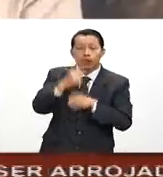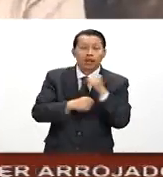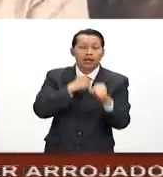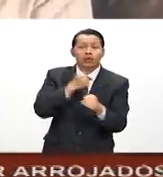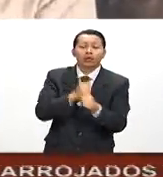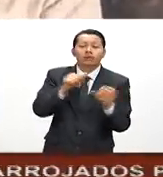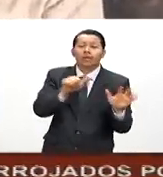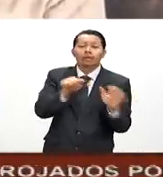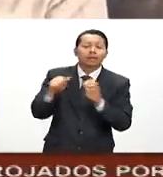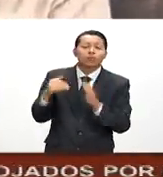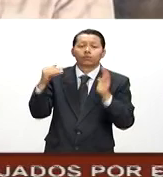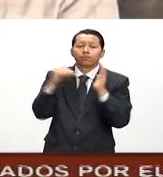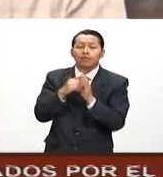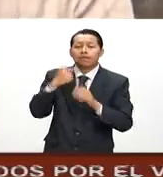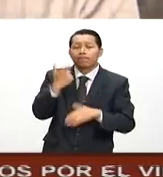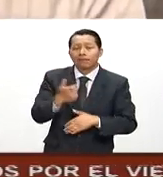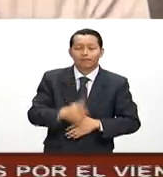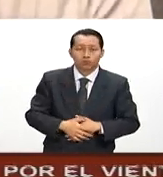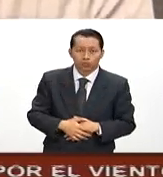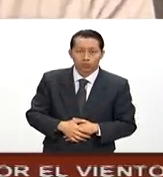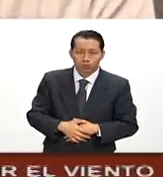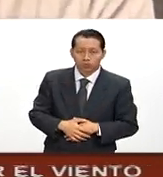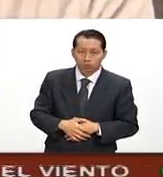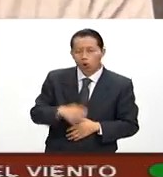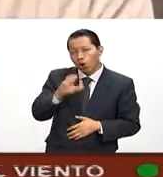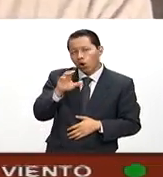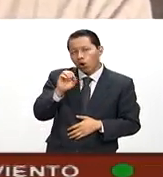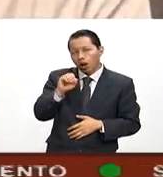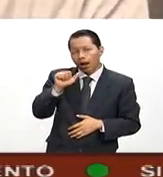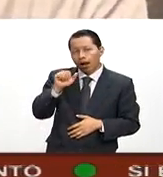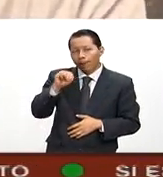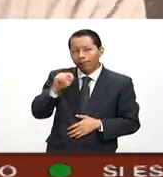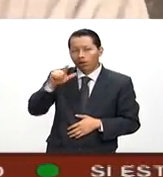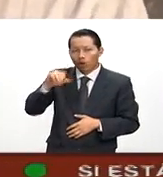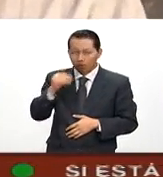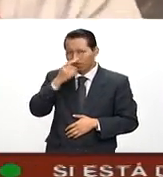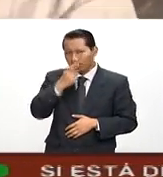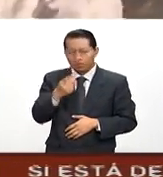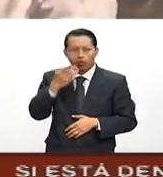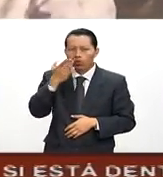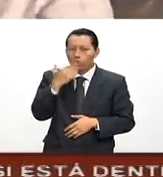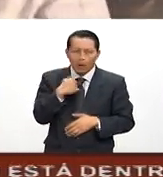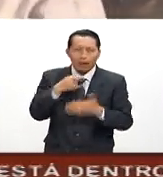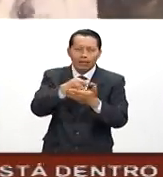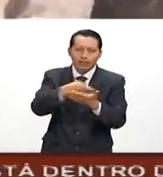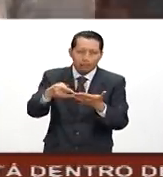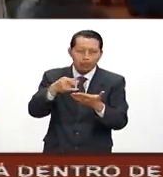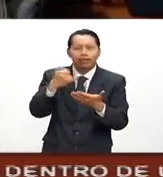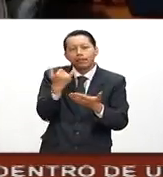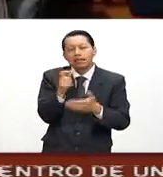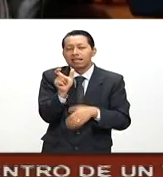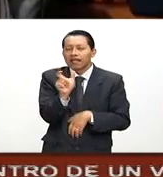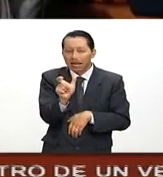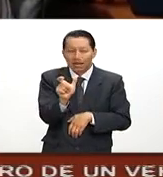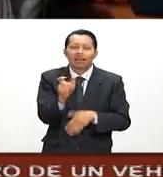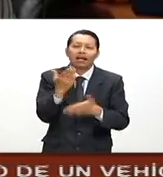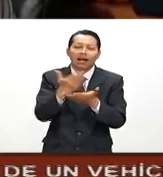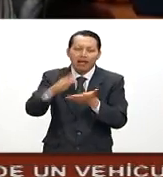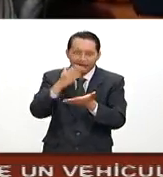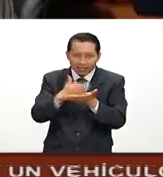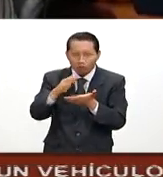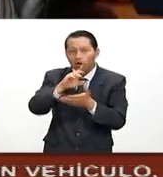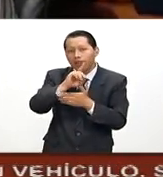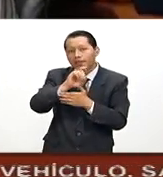600 mil pesos. López Obrador aseguró que no tiene cuentas de cheques, ni tarjeta de crédito, ni de débito, ni